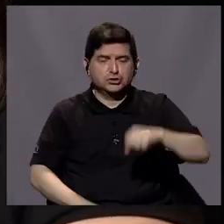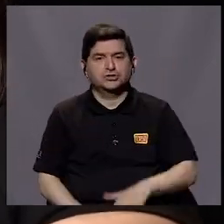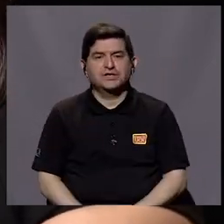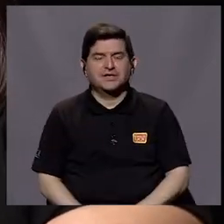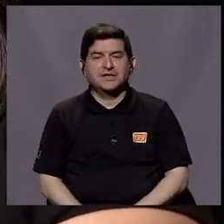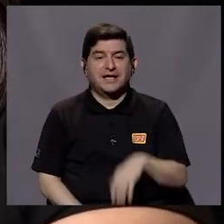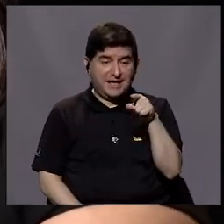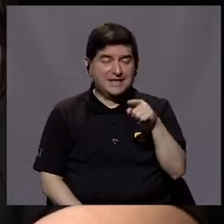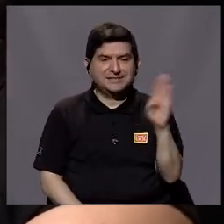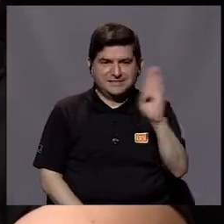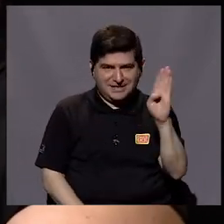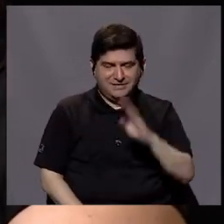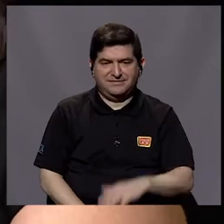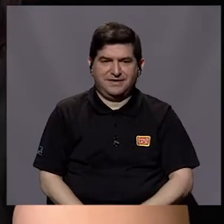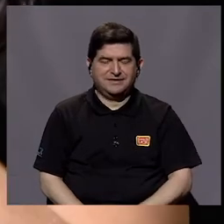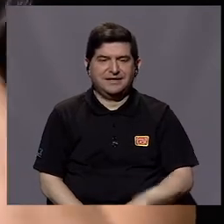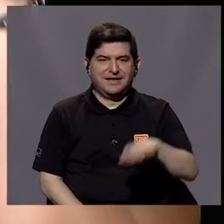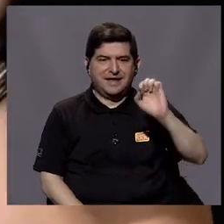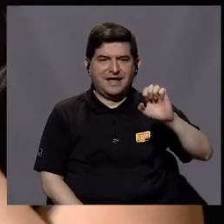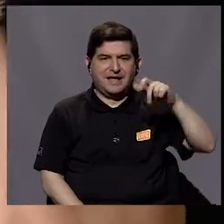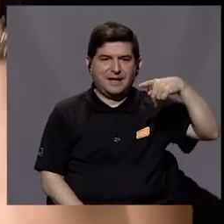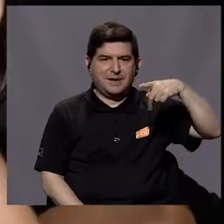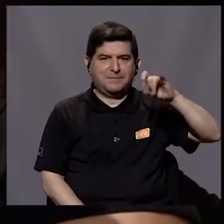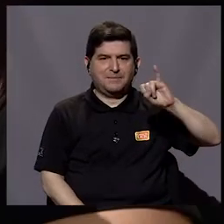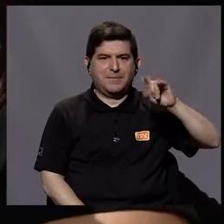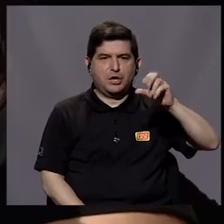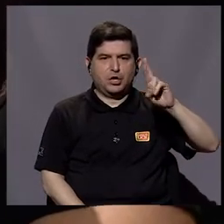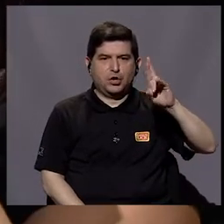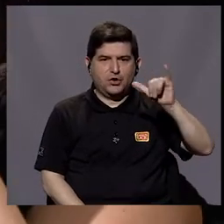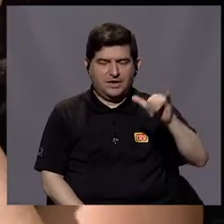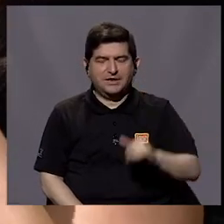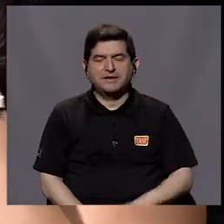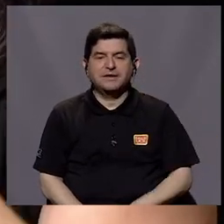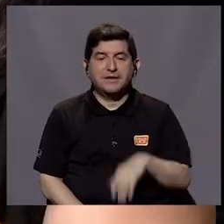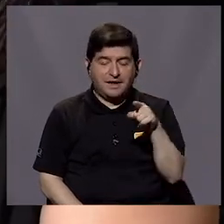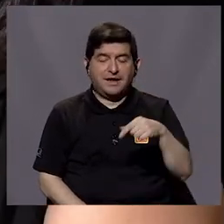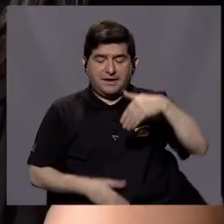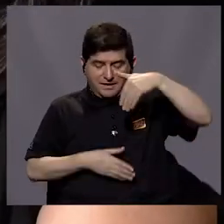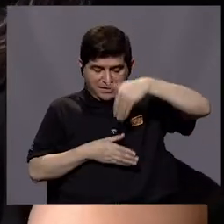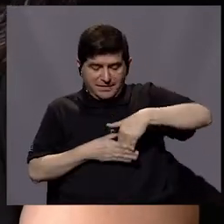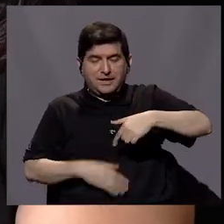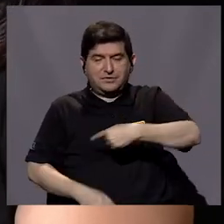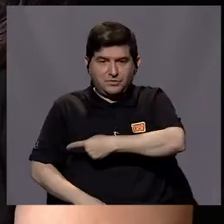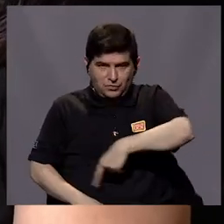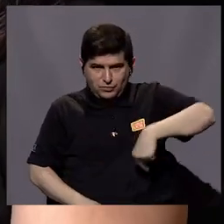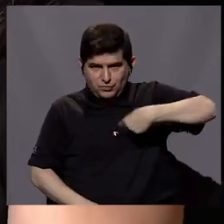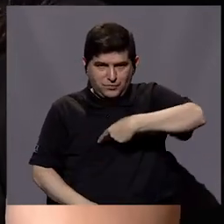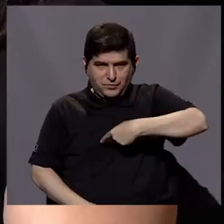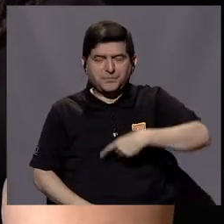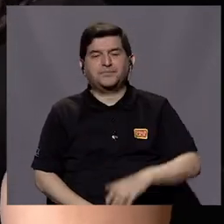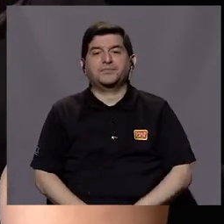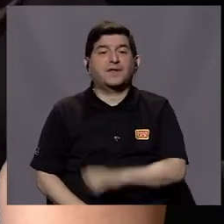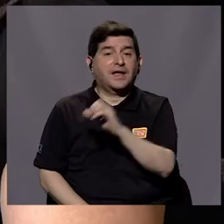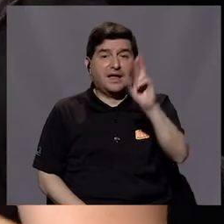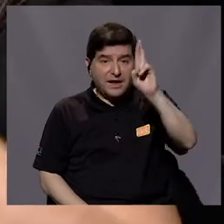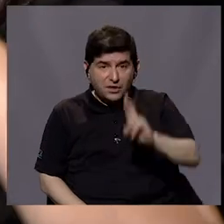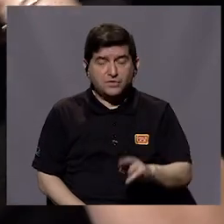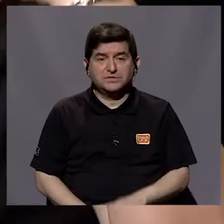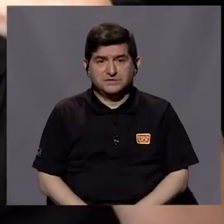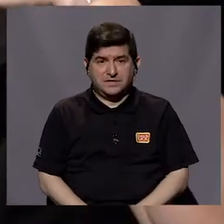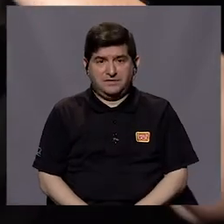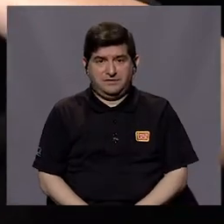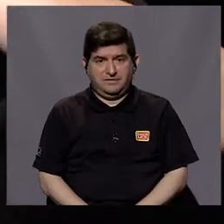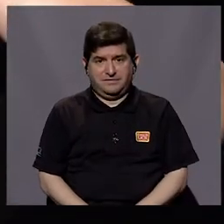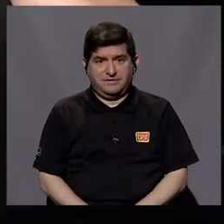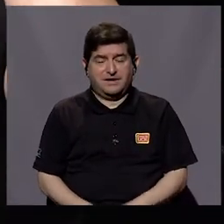Esa bacteria que se llama el licobacter pylori es un microorganismo que vive en el estómago de nosotros y en Costa Rica